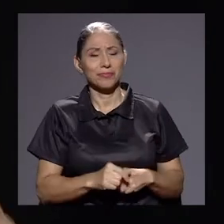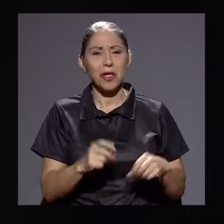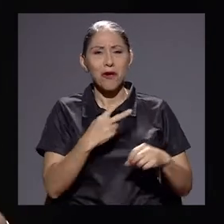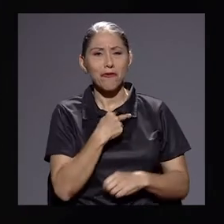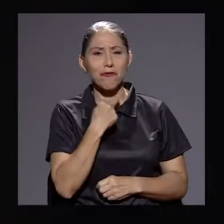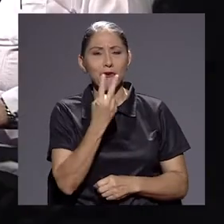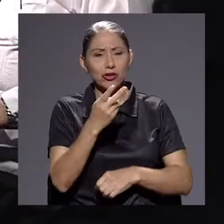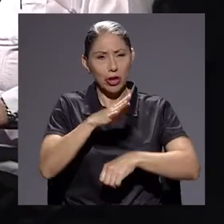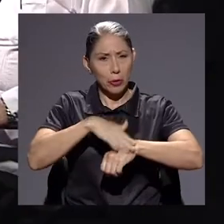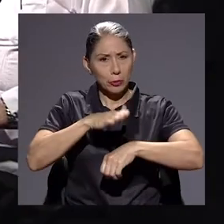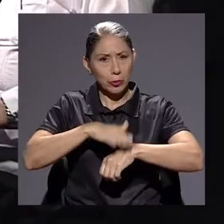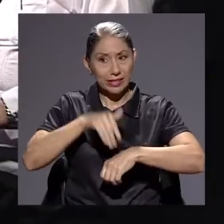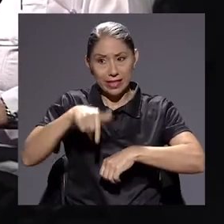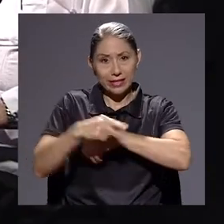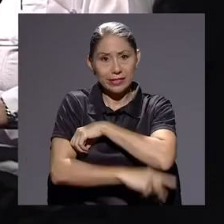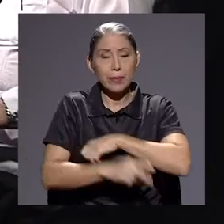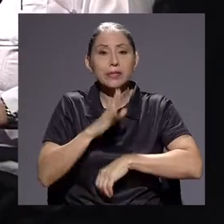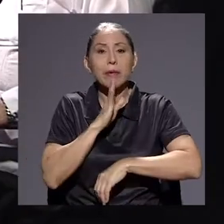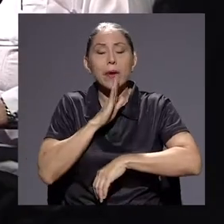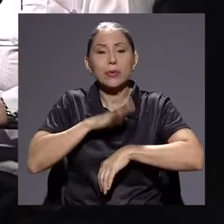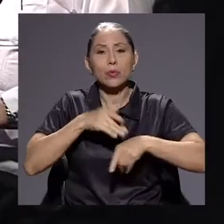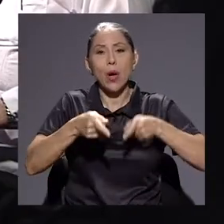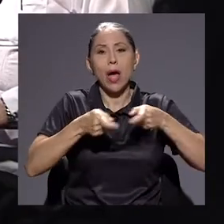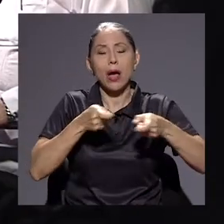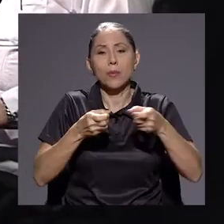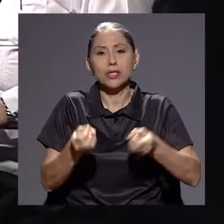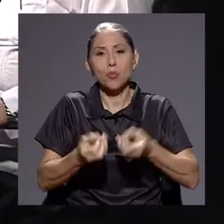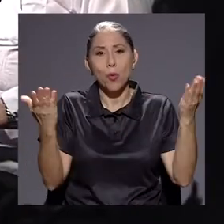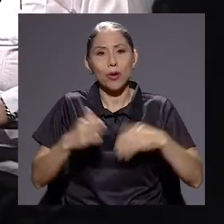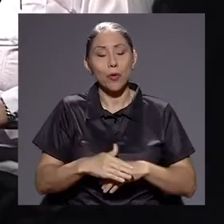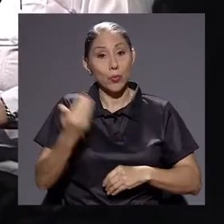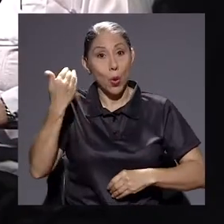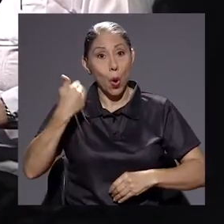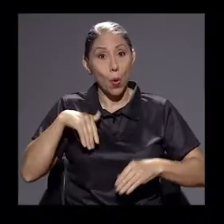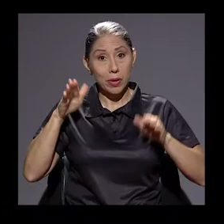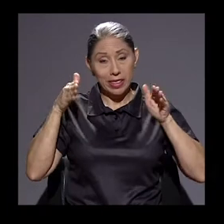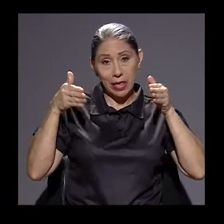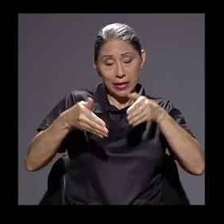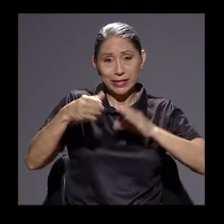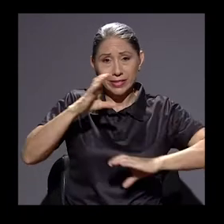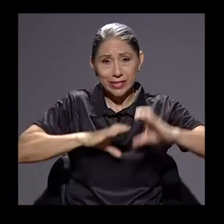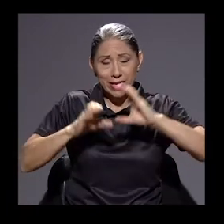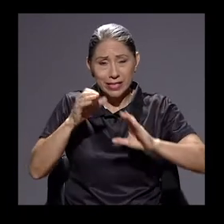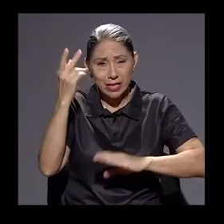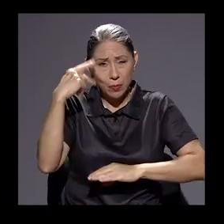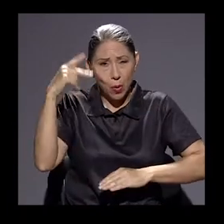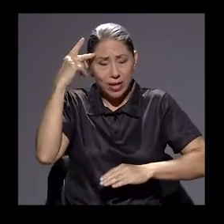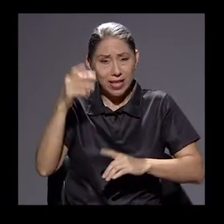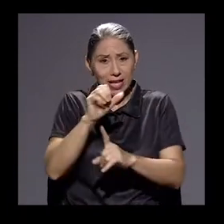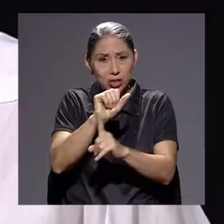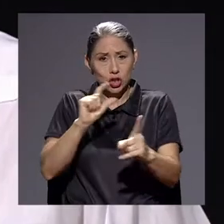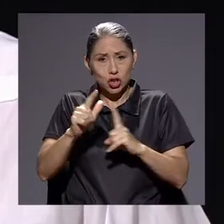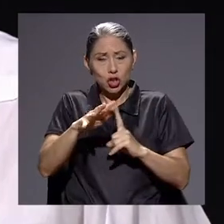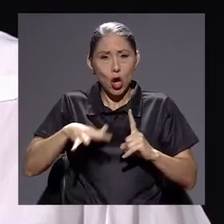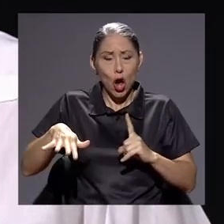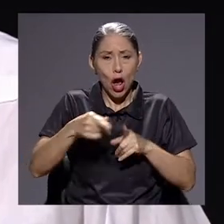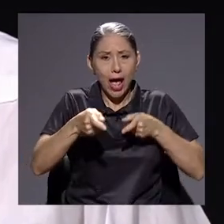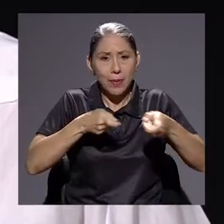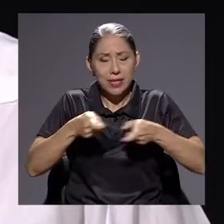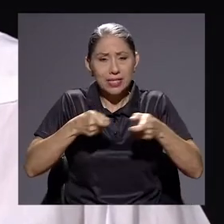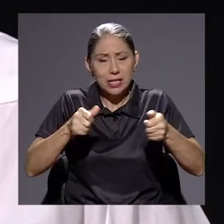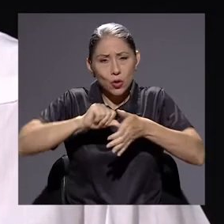una voz autorizada en este país para hablar de administración pública, hombre de ciencias políticas, hombre de sociología, hombre de